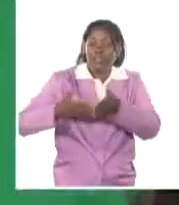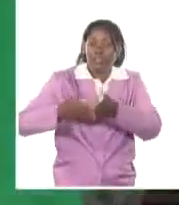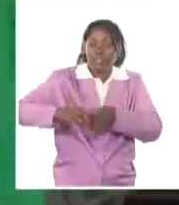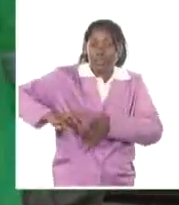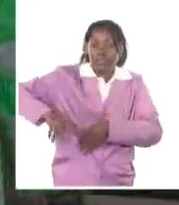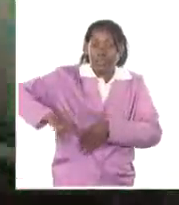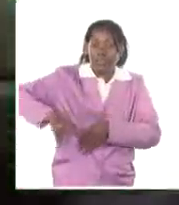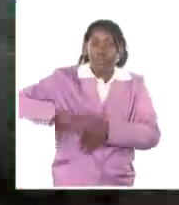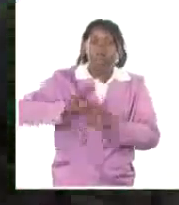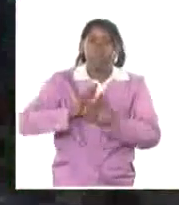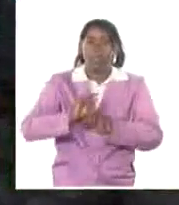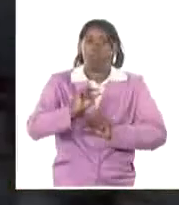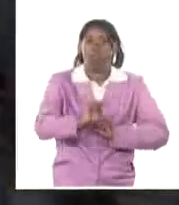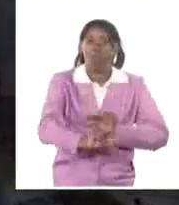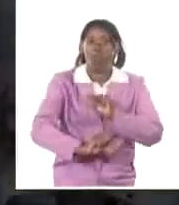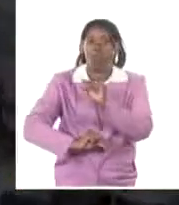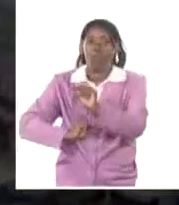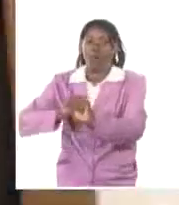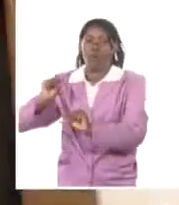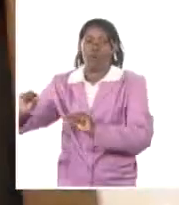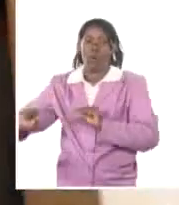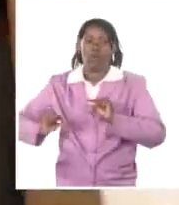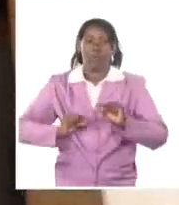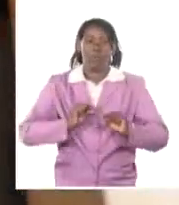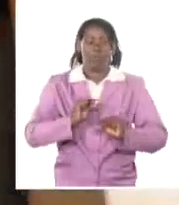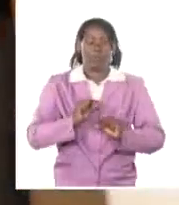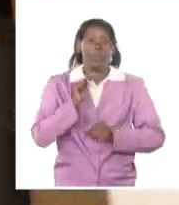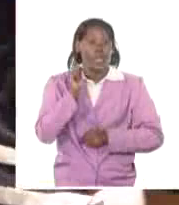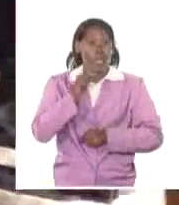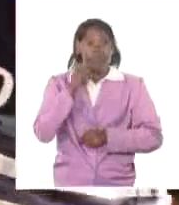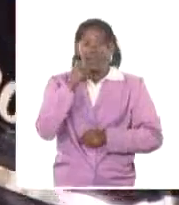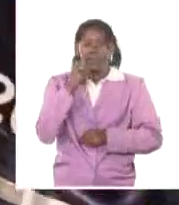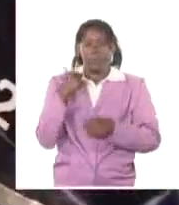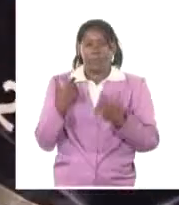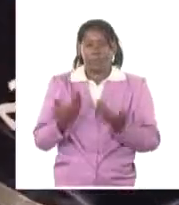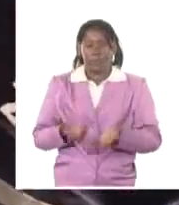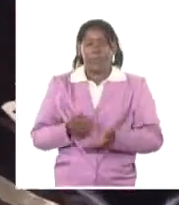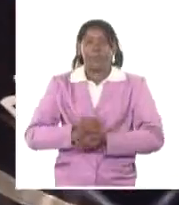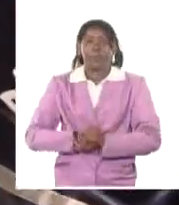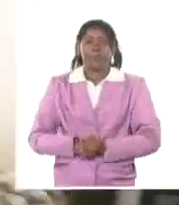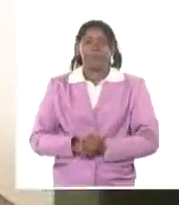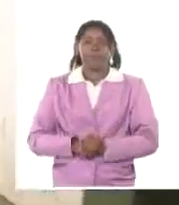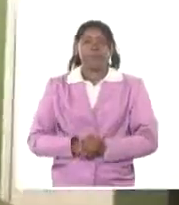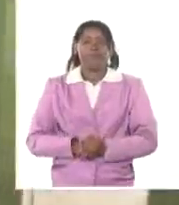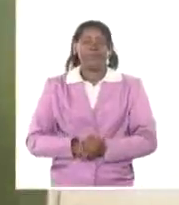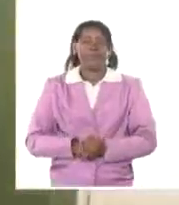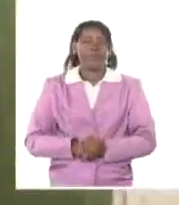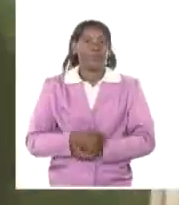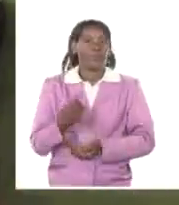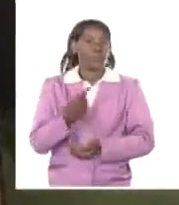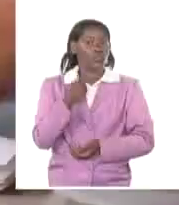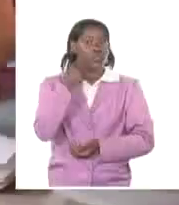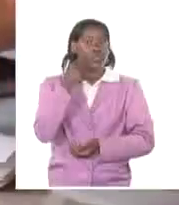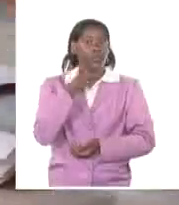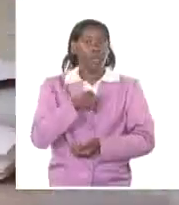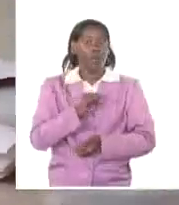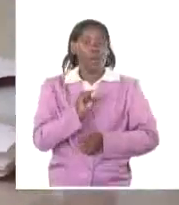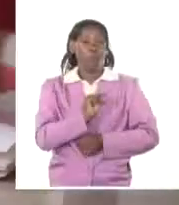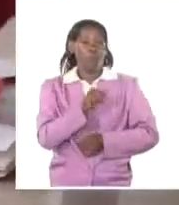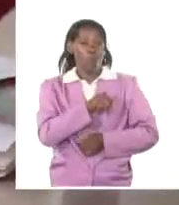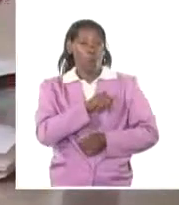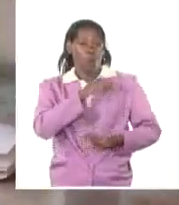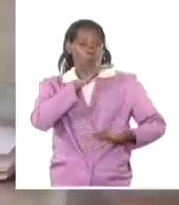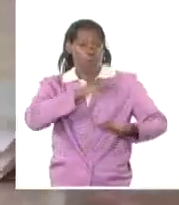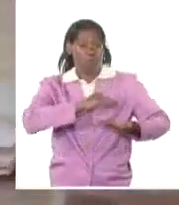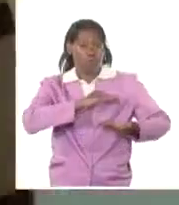Ahora, la perspectiva del gas licuado, como decía, tenemos muy baja cobertura, casi cero en